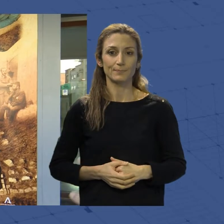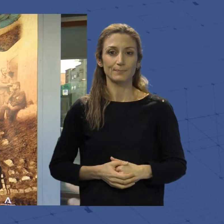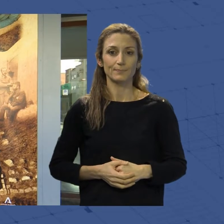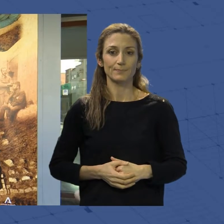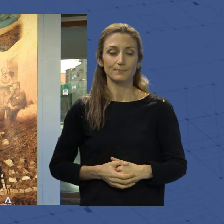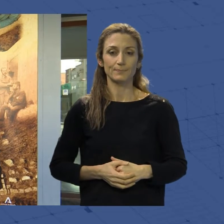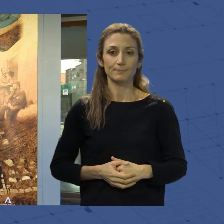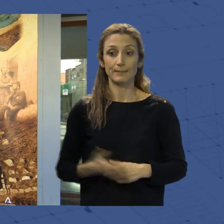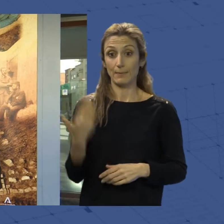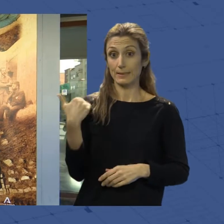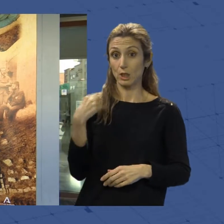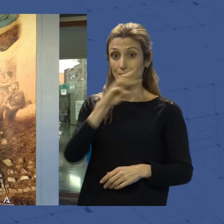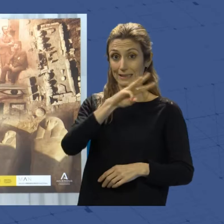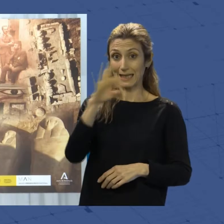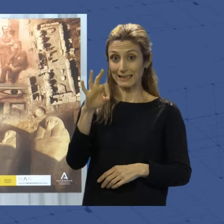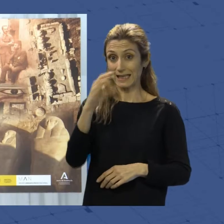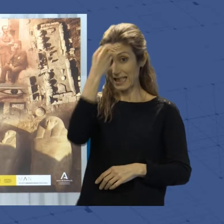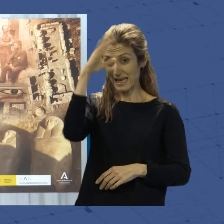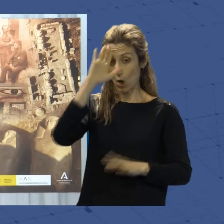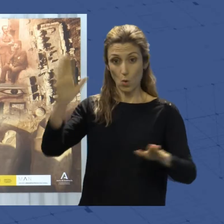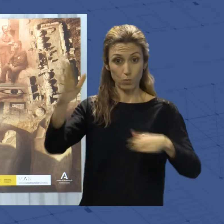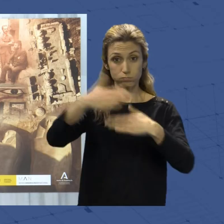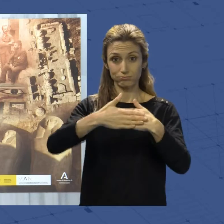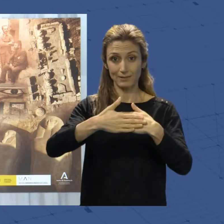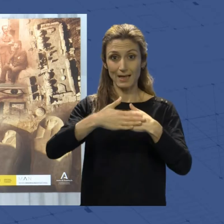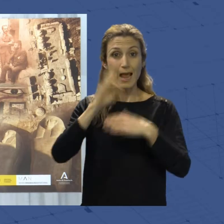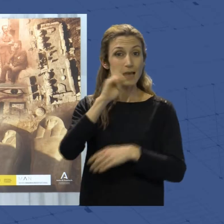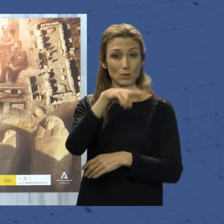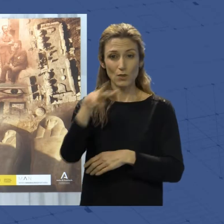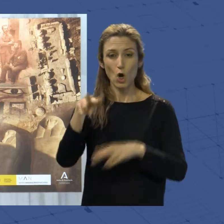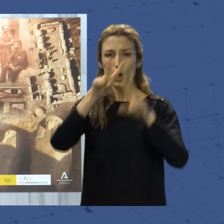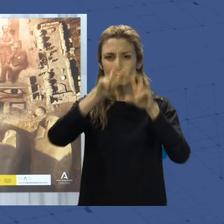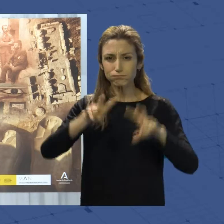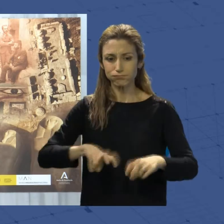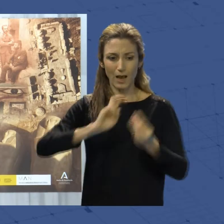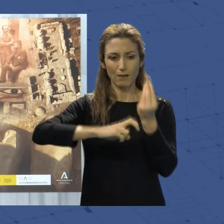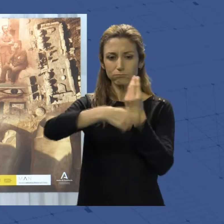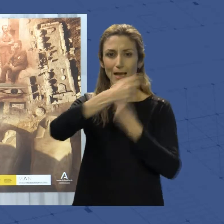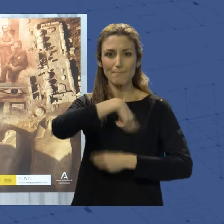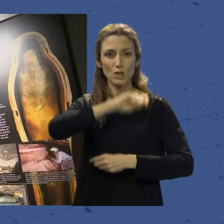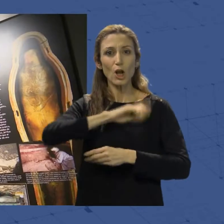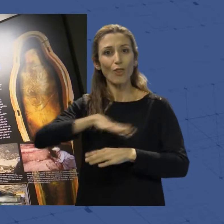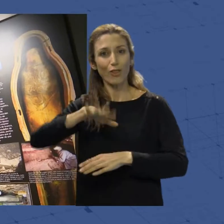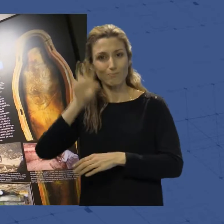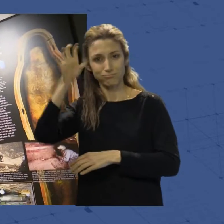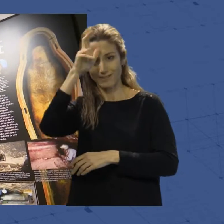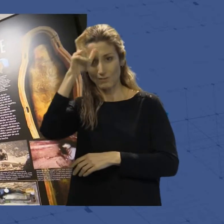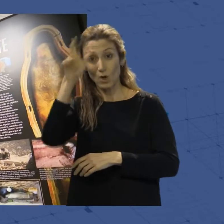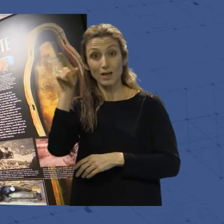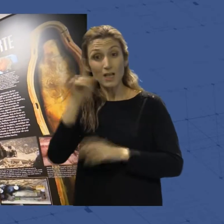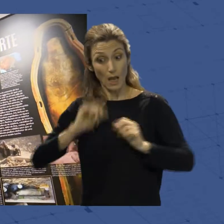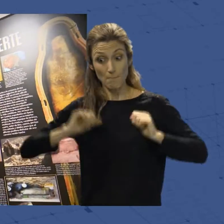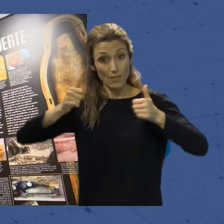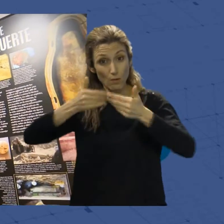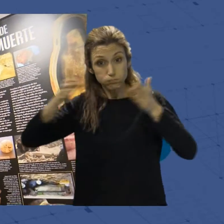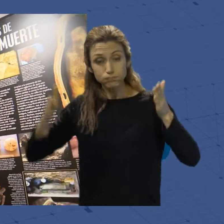El pasado 30 de enero cerraba a sus puertas la exposición Investigación Arqueológica Española en Egipto, por la que desde su inauguración a